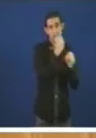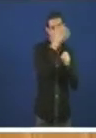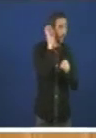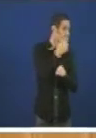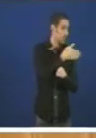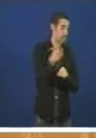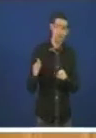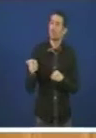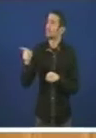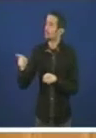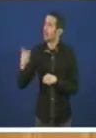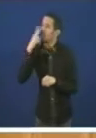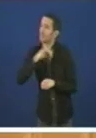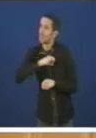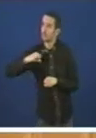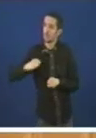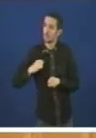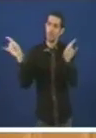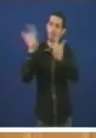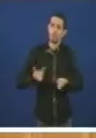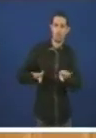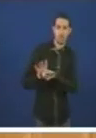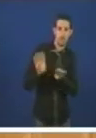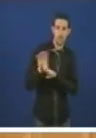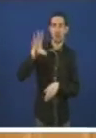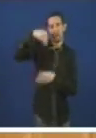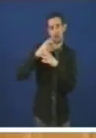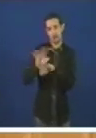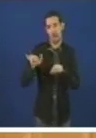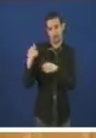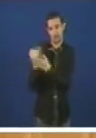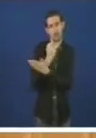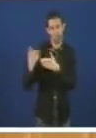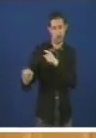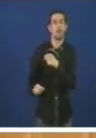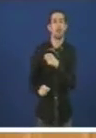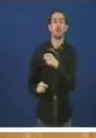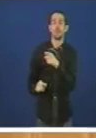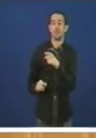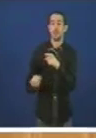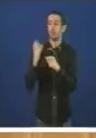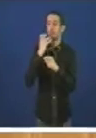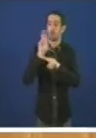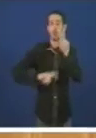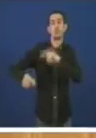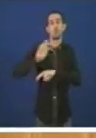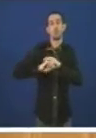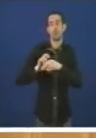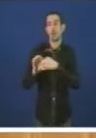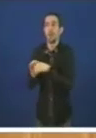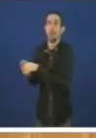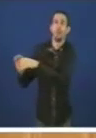e demagóxicas neste Parlamento as cales en lugar de ir dirigidas dirigidas a buscar unha unidade nas